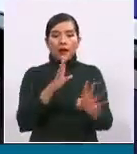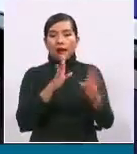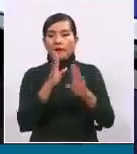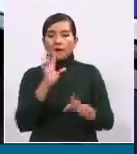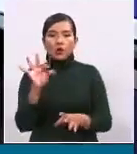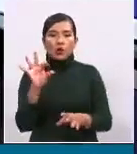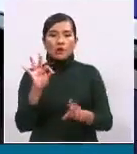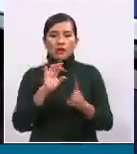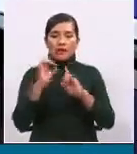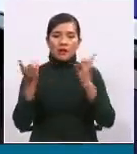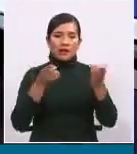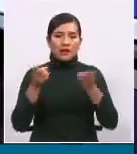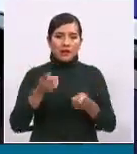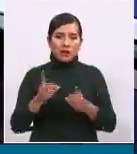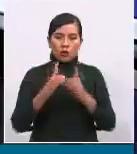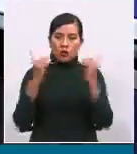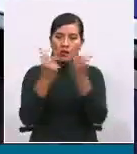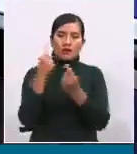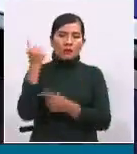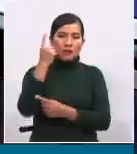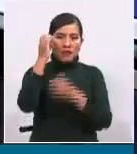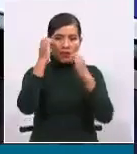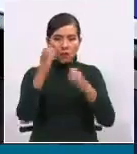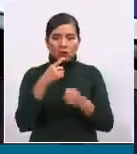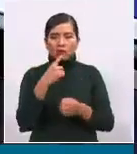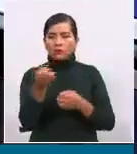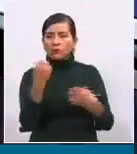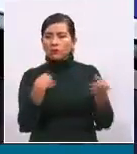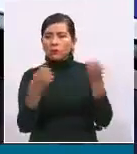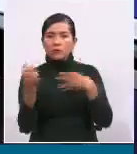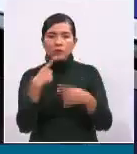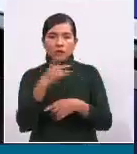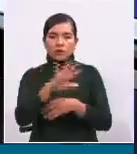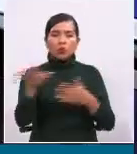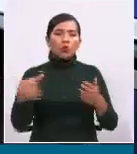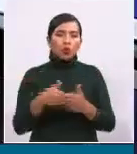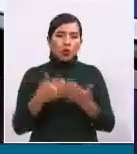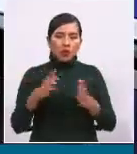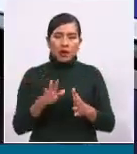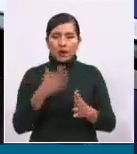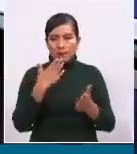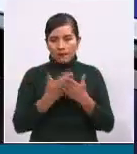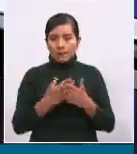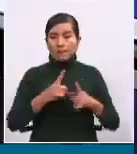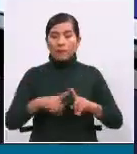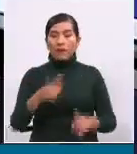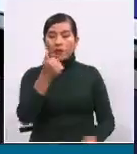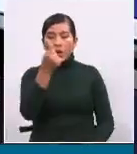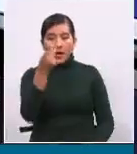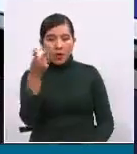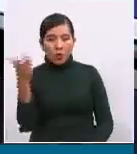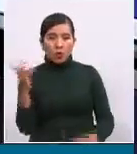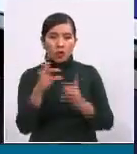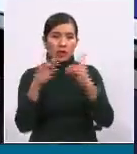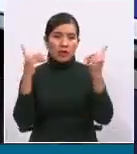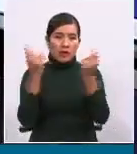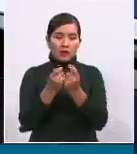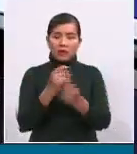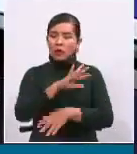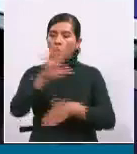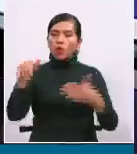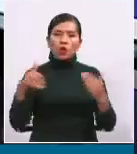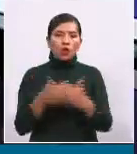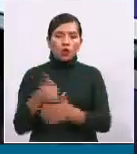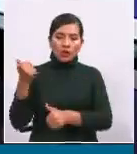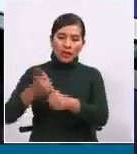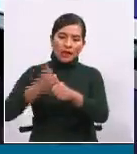departamental de la educación. Ellos nos manifestaban de que están, por ejemplo, en algunos departamentos, cada una de las unidades educativas